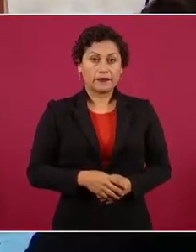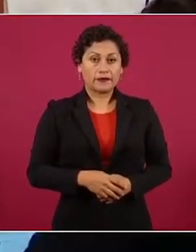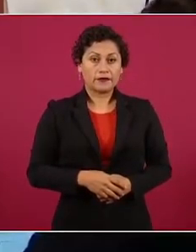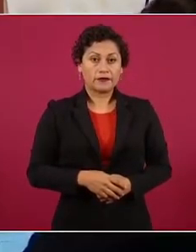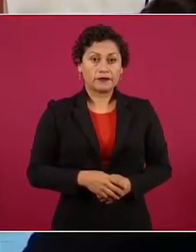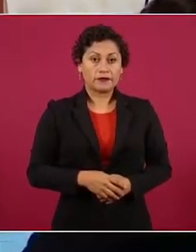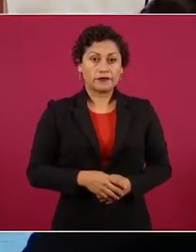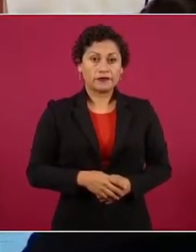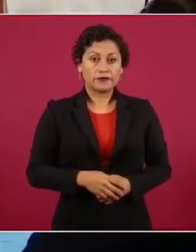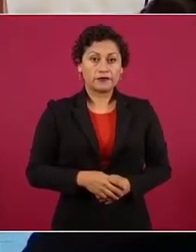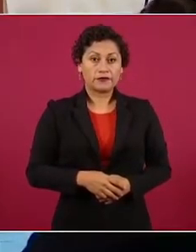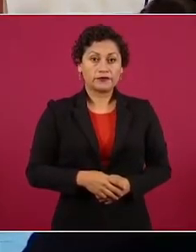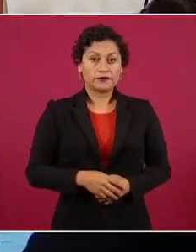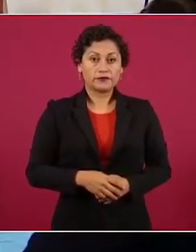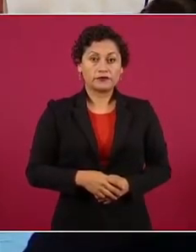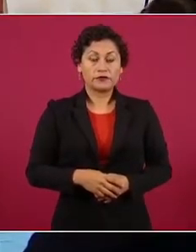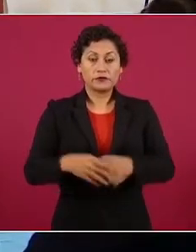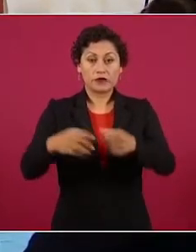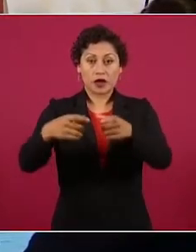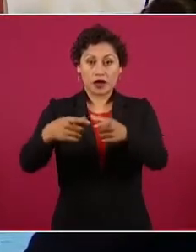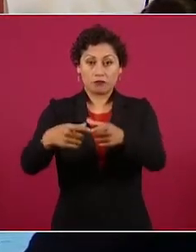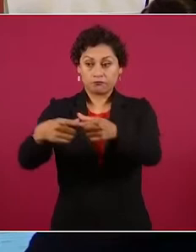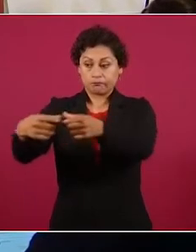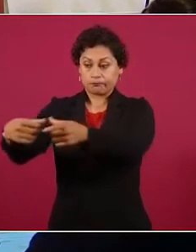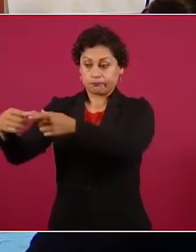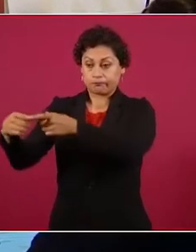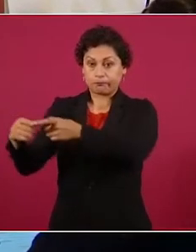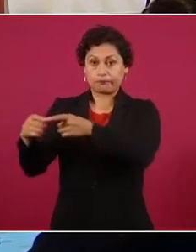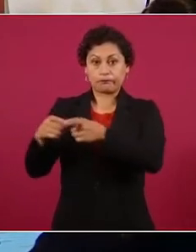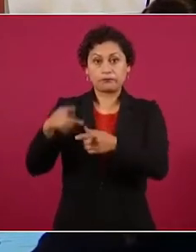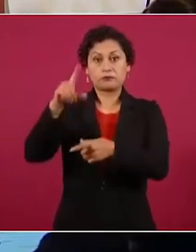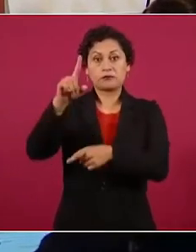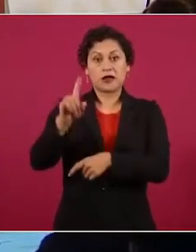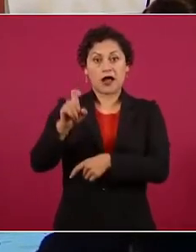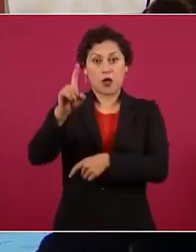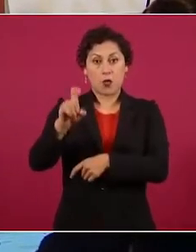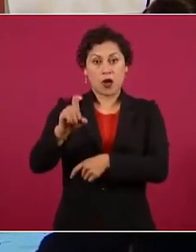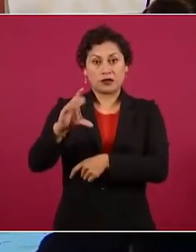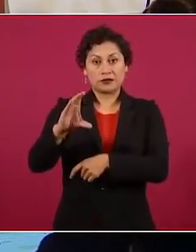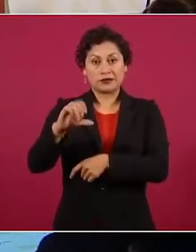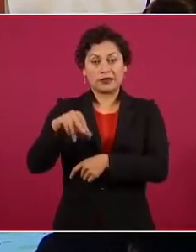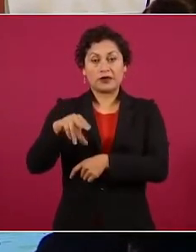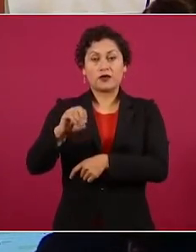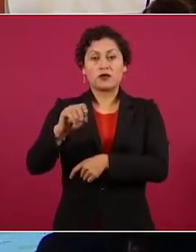En cenotes, en ríos submarinos